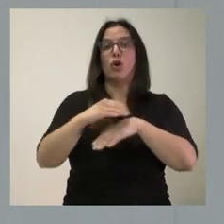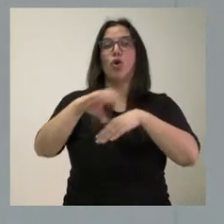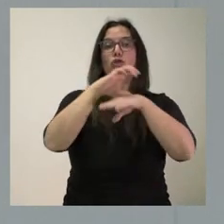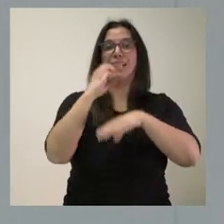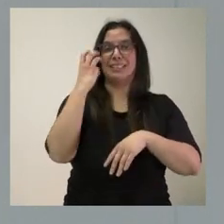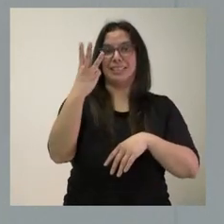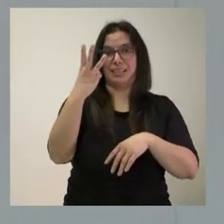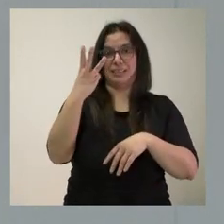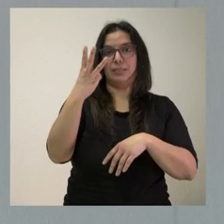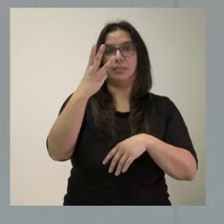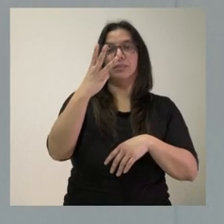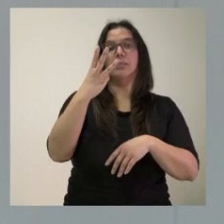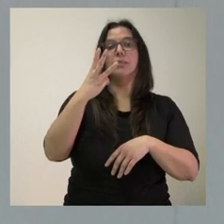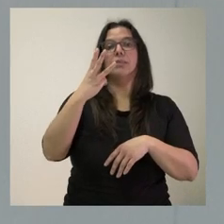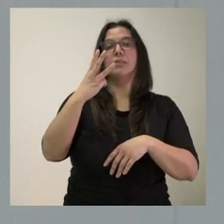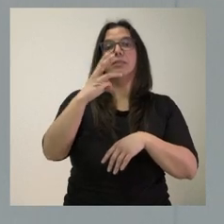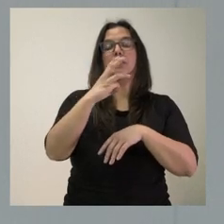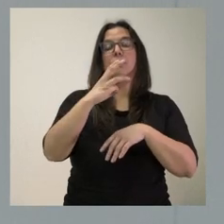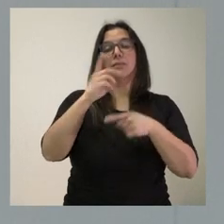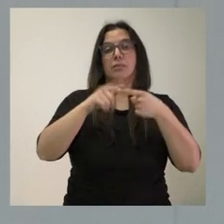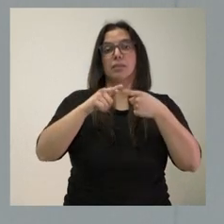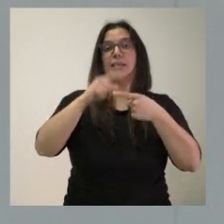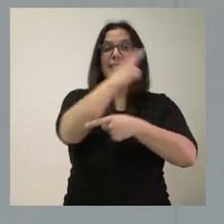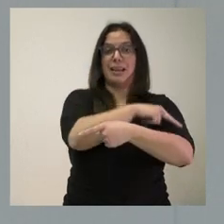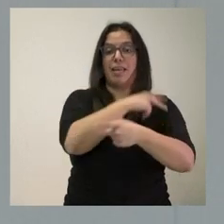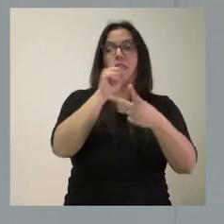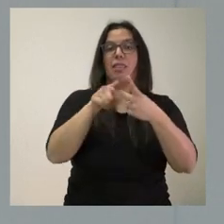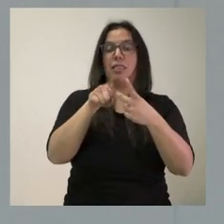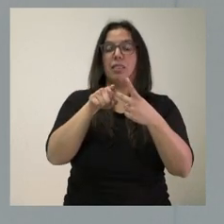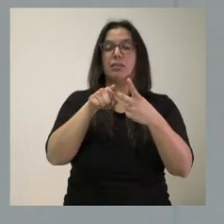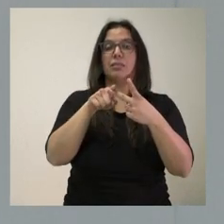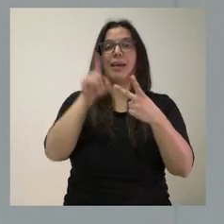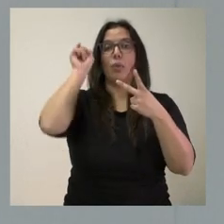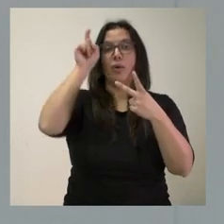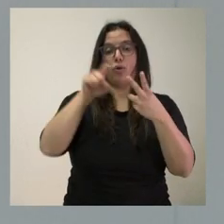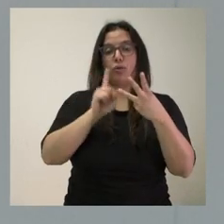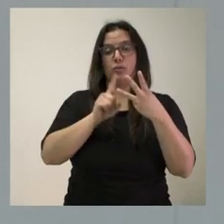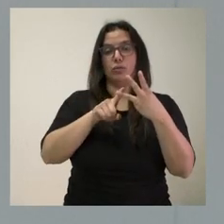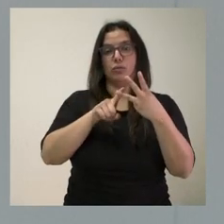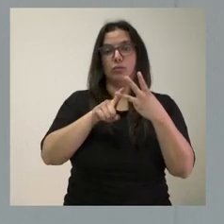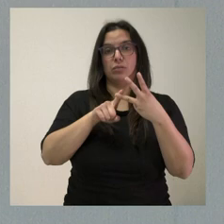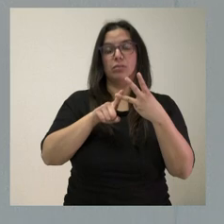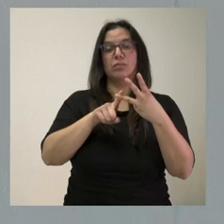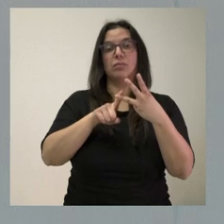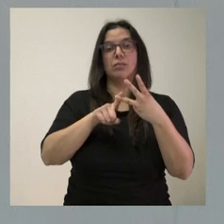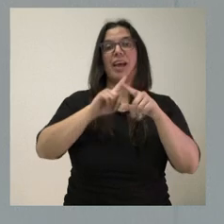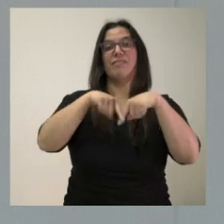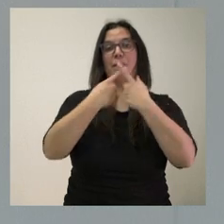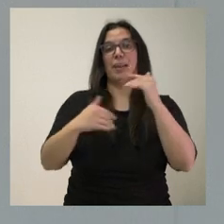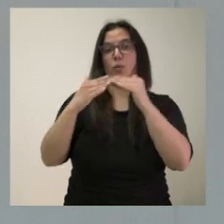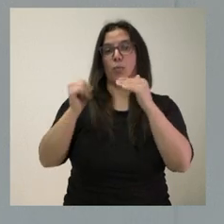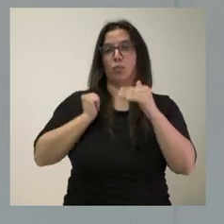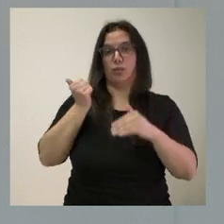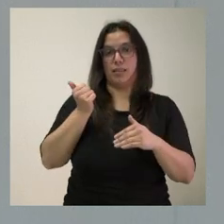titulares en la cartera de Sanidad, de Educación y de Familia e Igualdad de